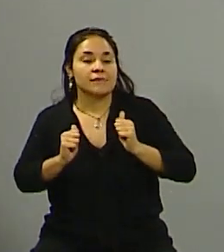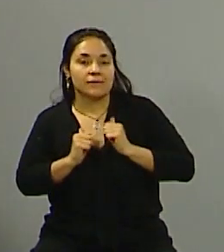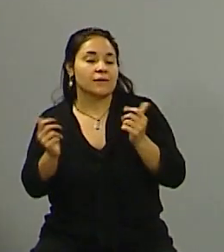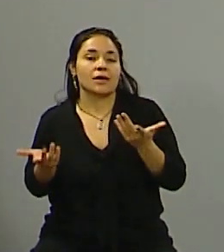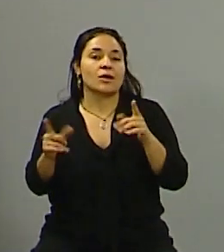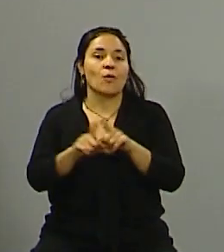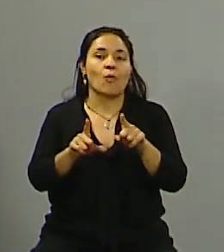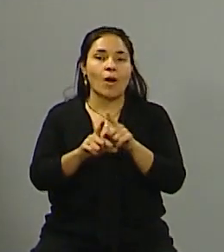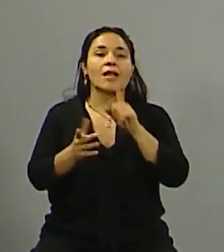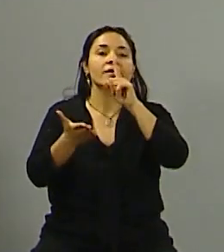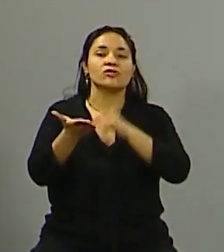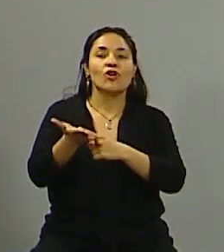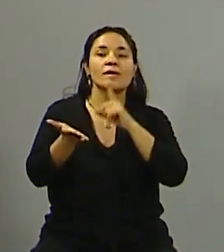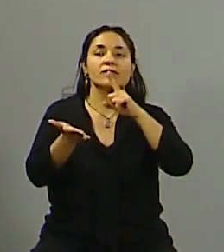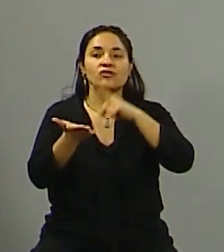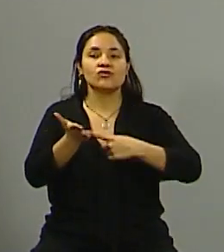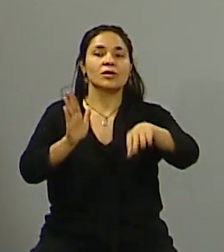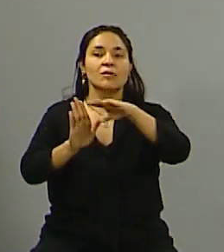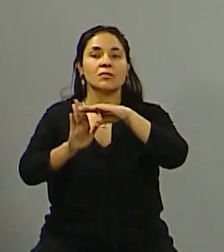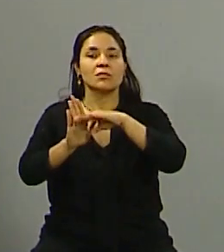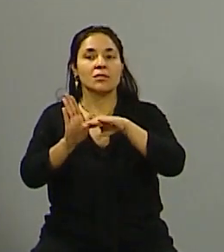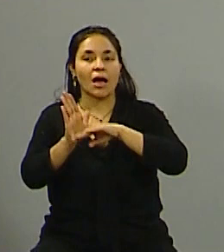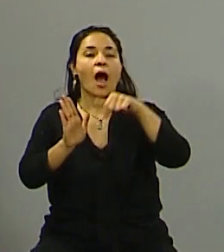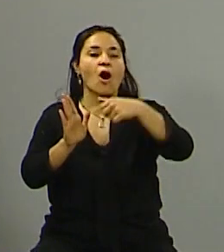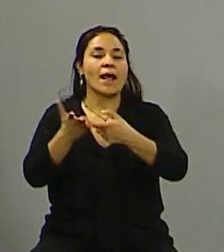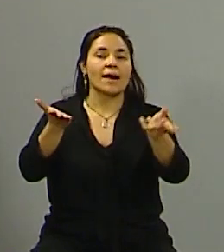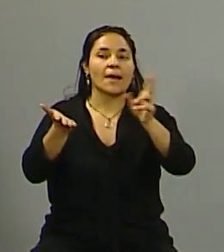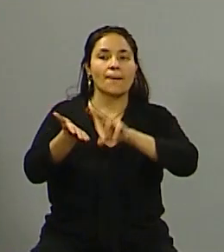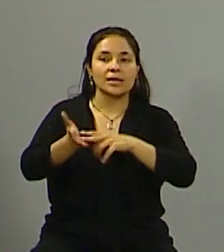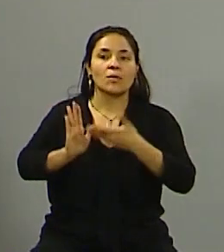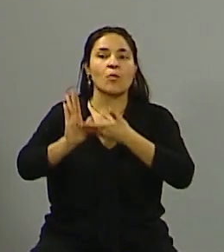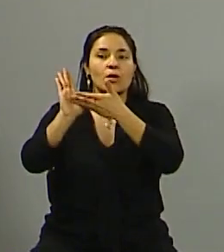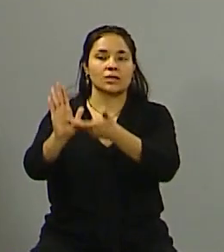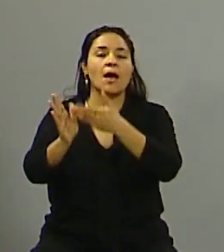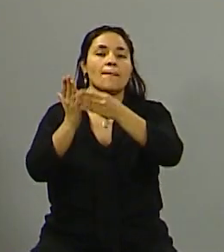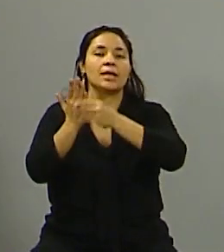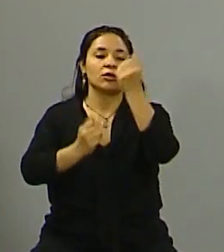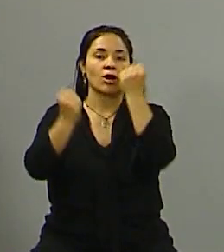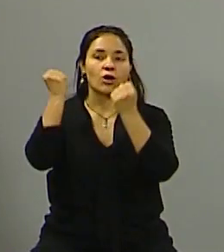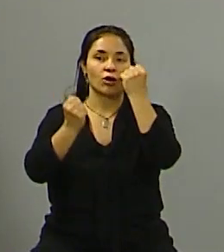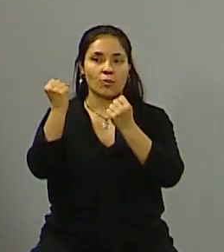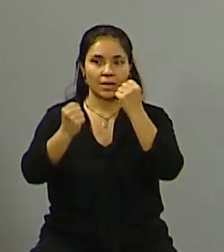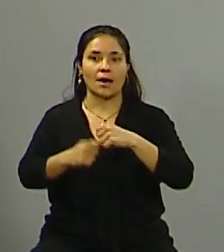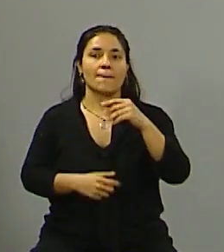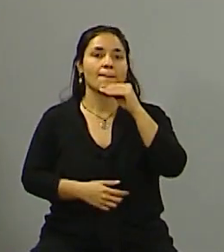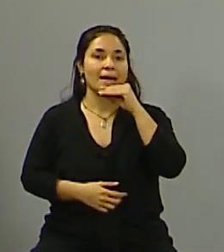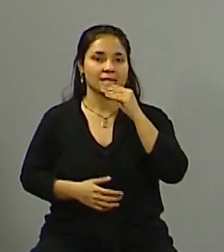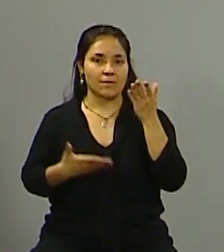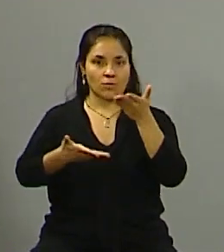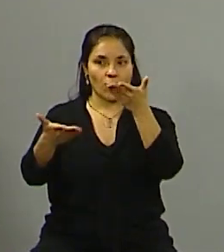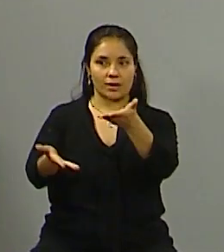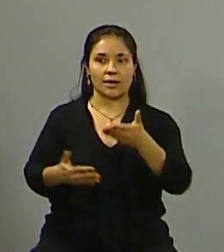se tomaron distintas medidas fueron varias vamos a repasarlas con lo que decía el propio ministro de economía de la nación Sergio Massa lo vemos